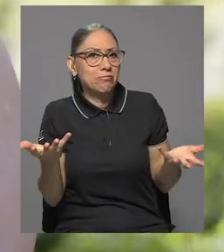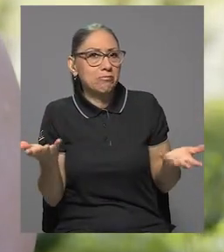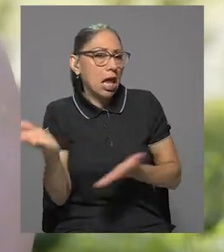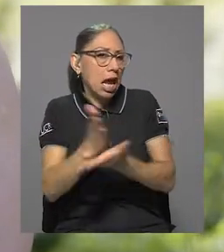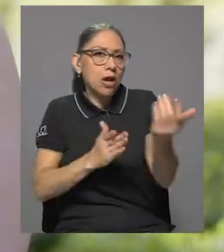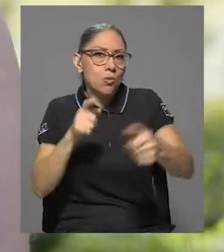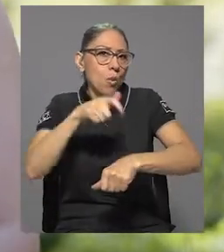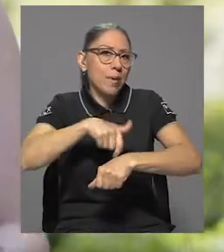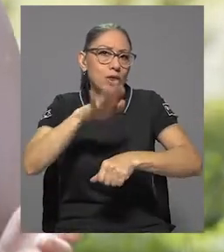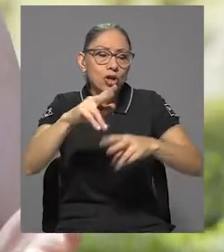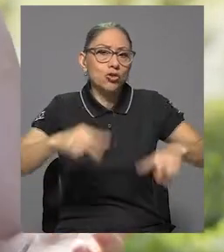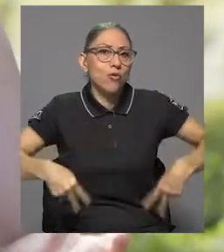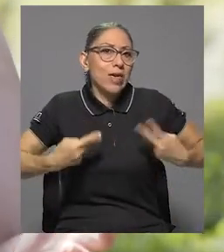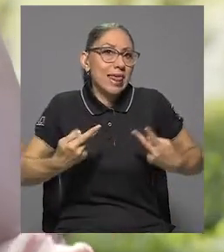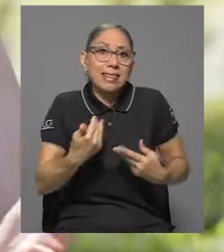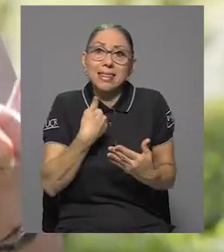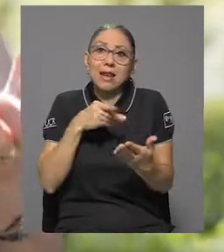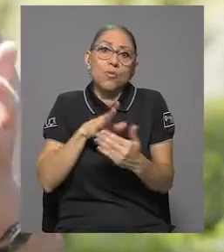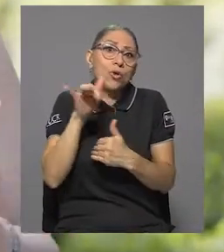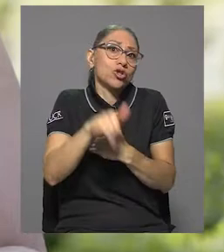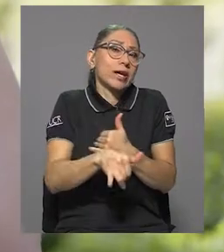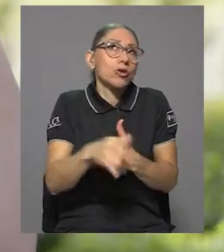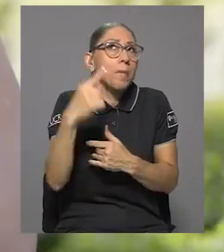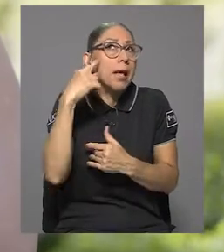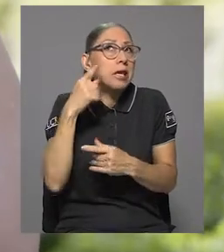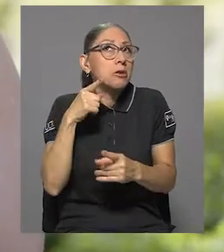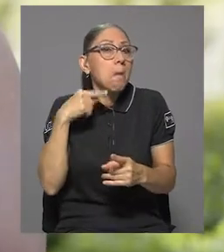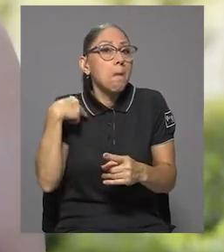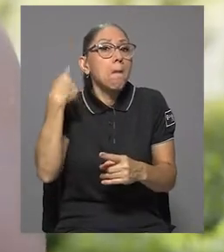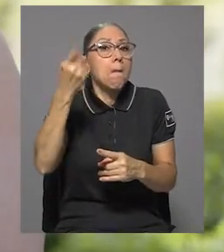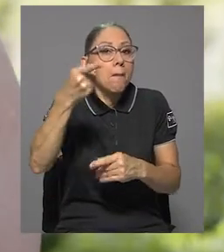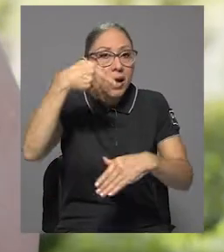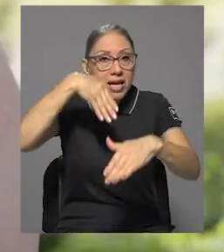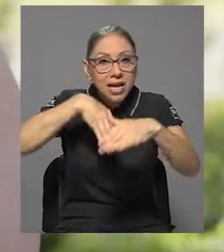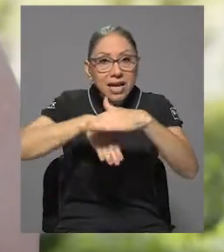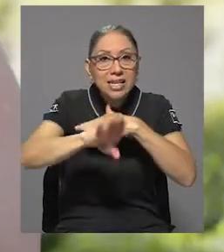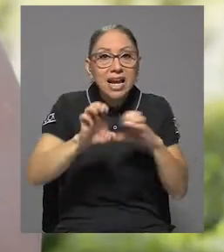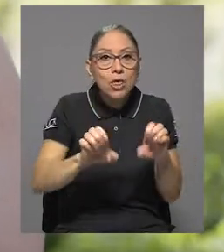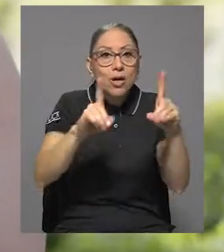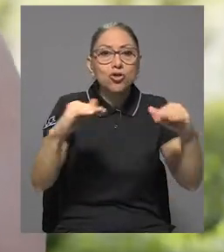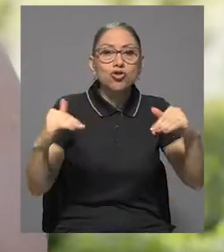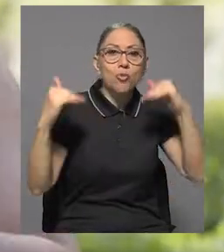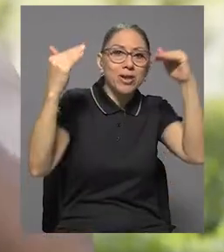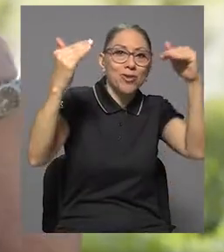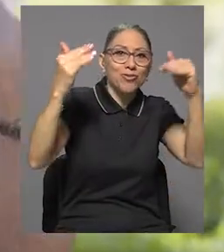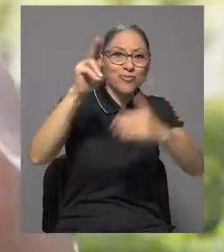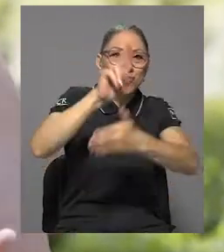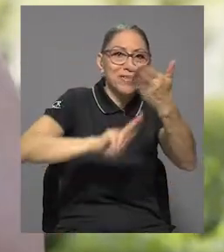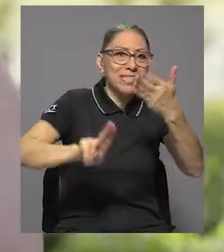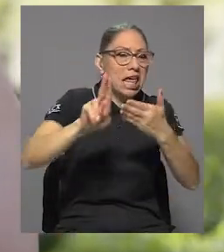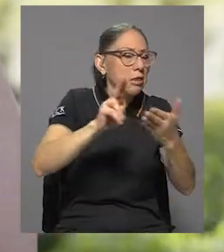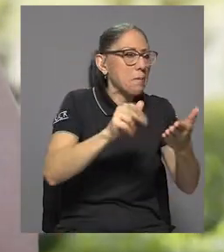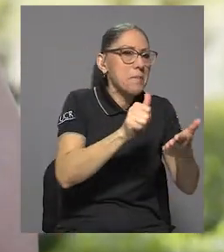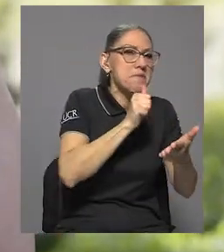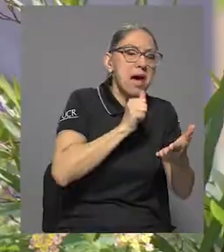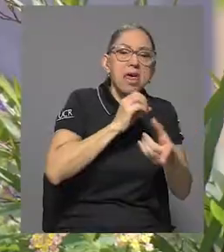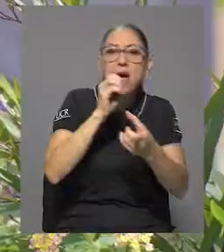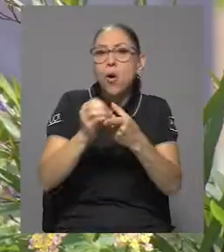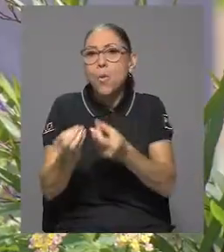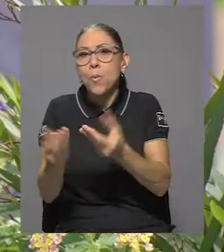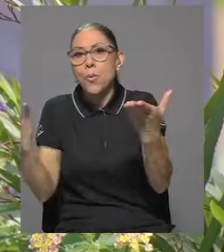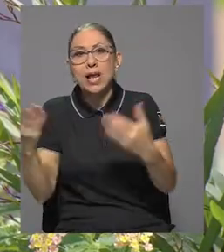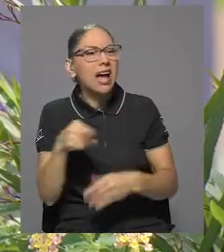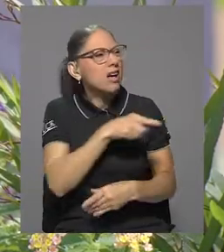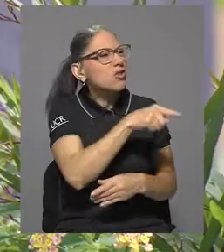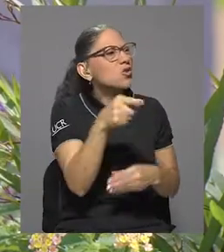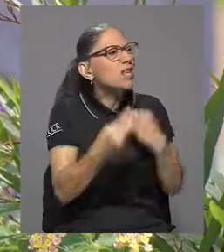deseen, en algún momento de su vida, tienen un proyecto de su vida, ingresar a la educación superior, sea esta privada o sea esta pública. ¿Y